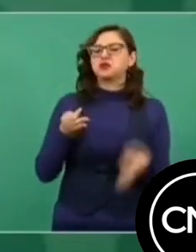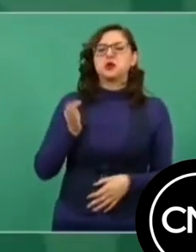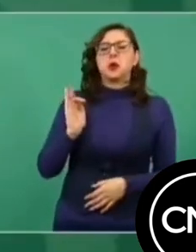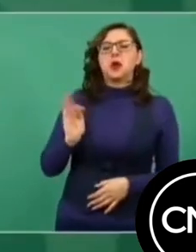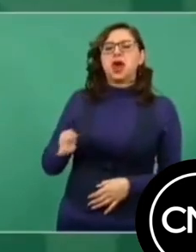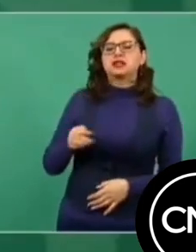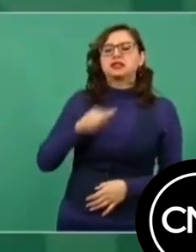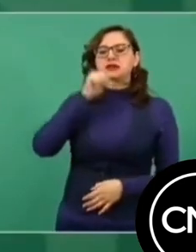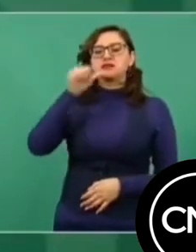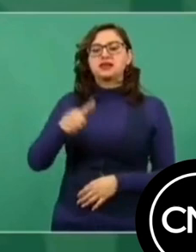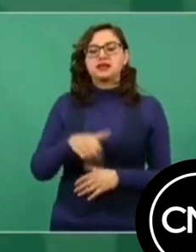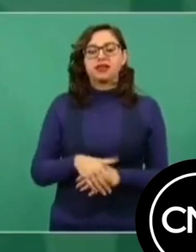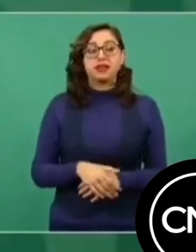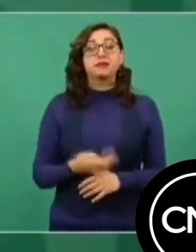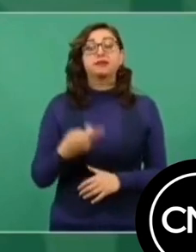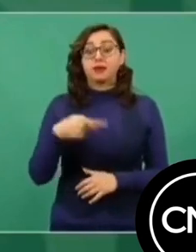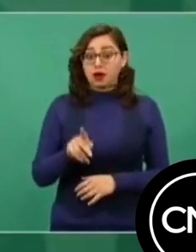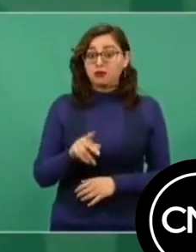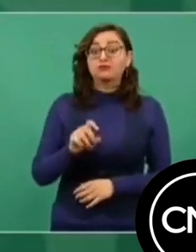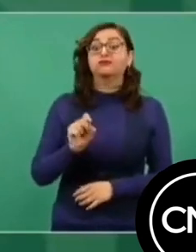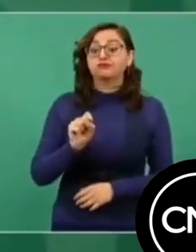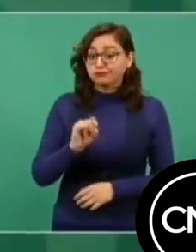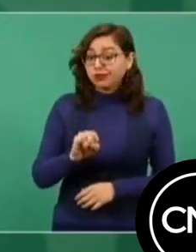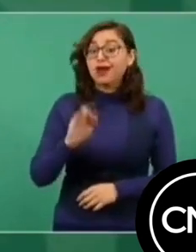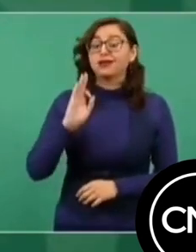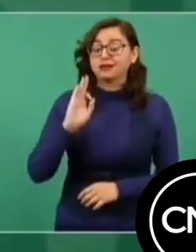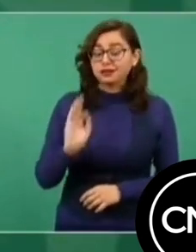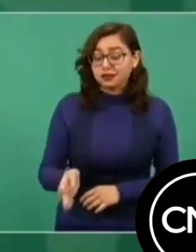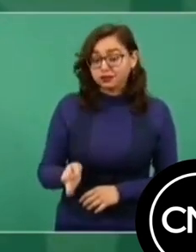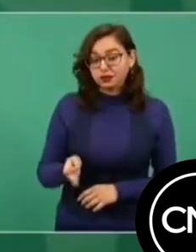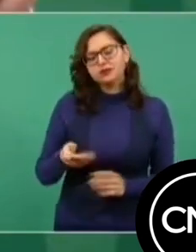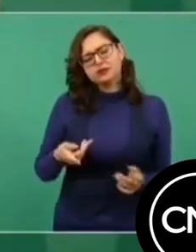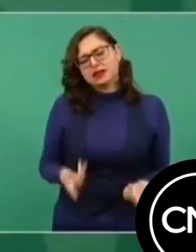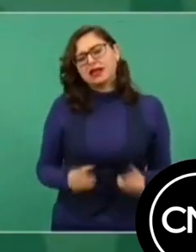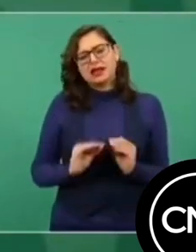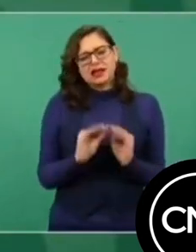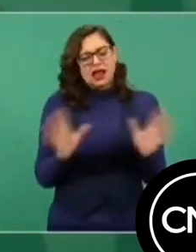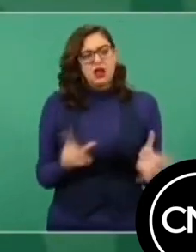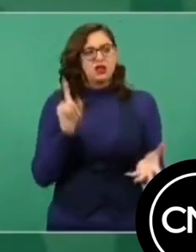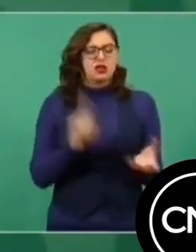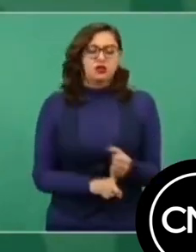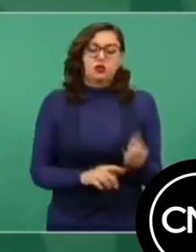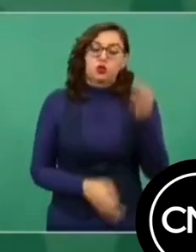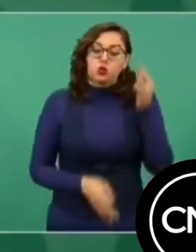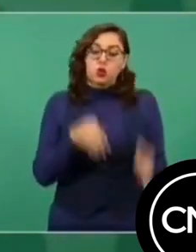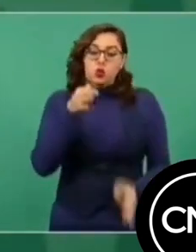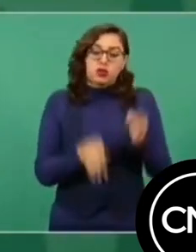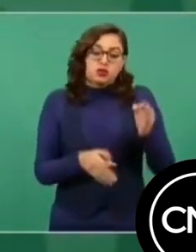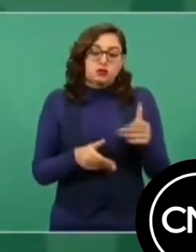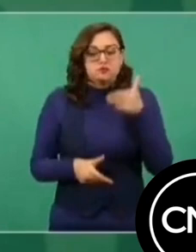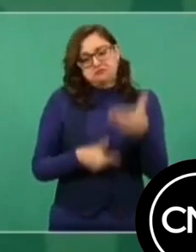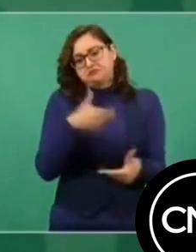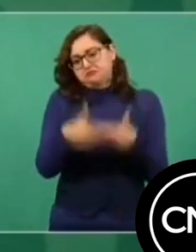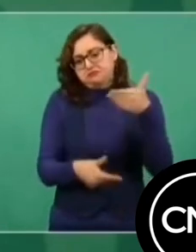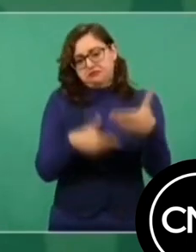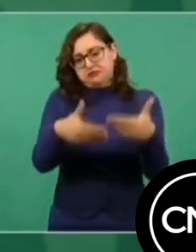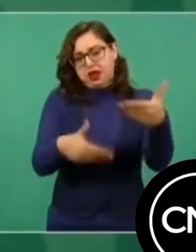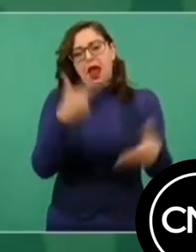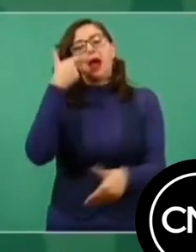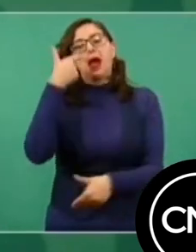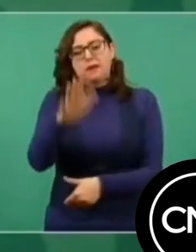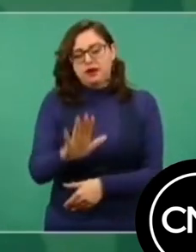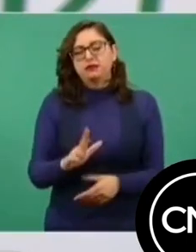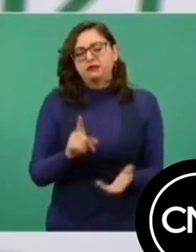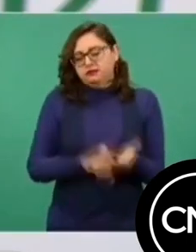Claro, siempre tiene su riesgo jurídico en cualquier caso, en cualquier juicio, pero los argumentos que México está